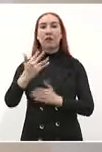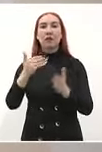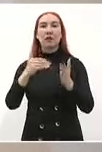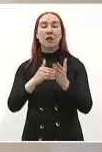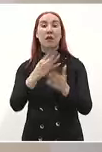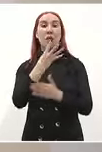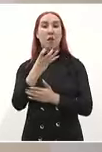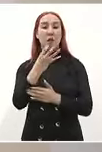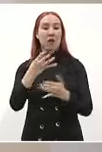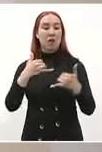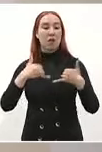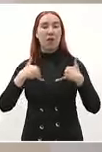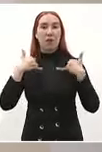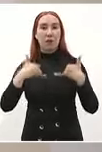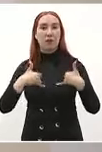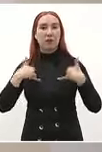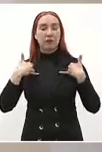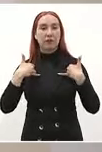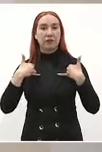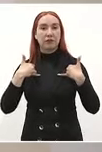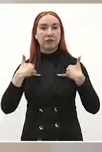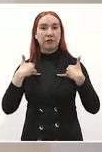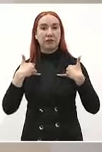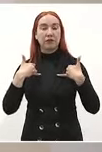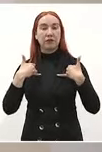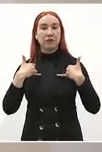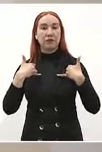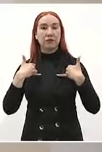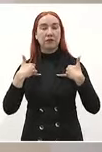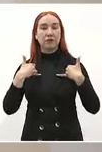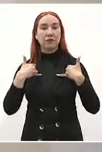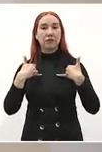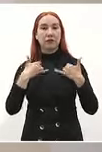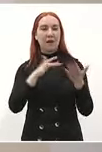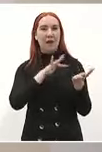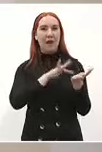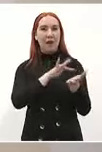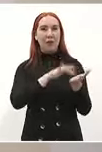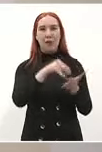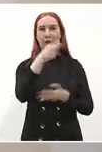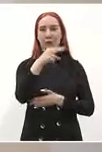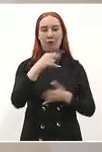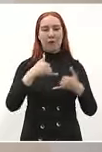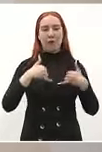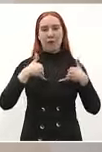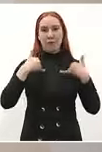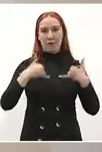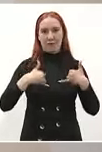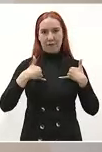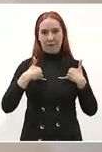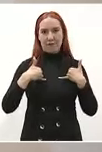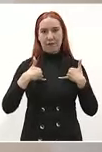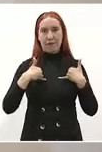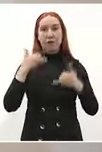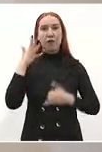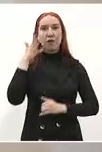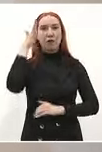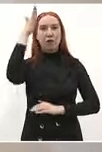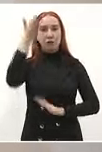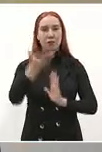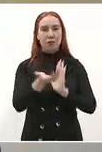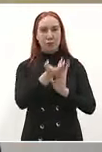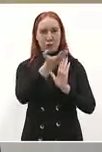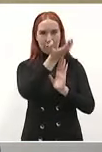jóvenes del programa jóvenes construyendo el futuro